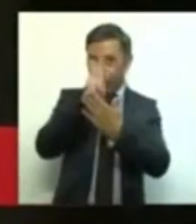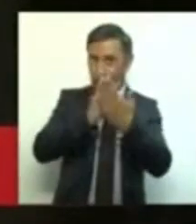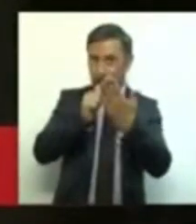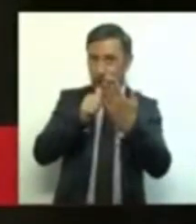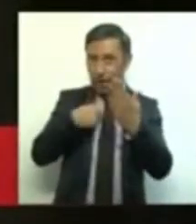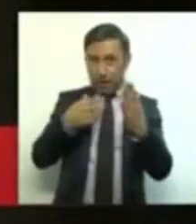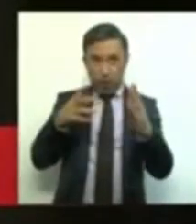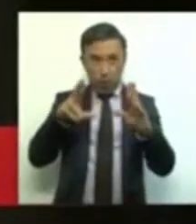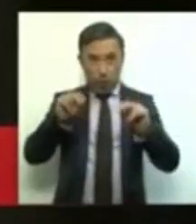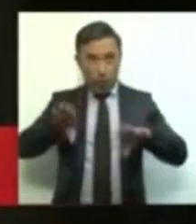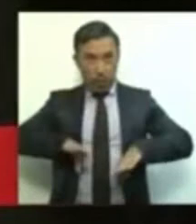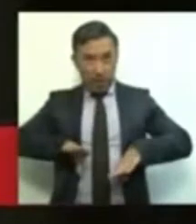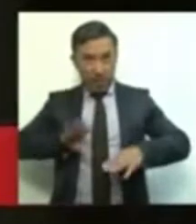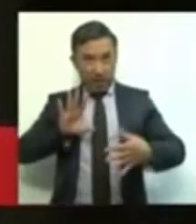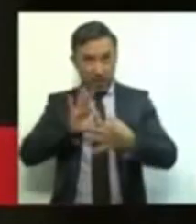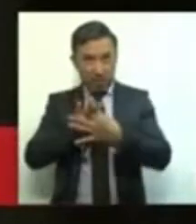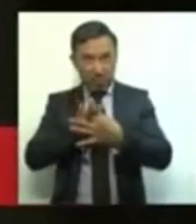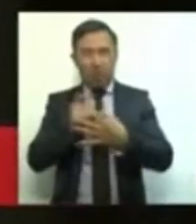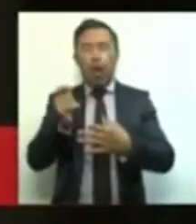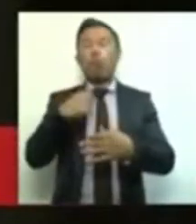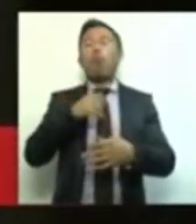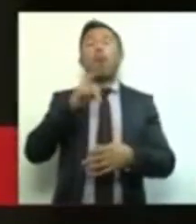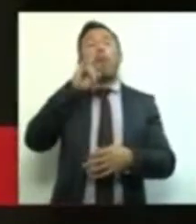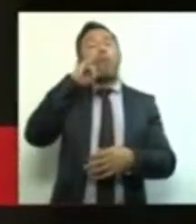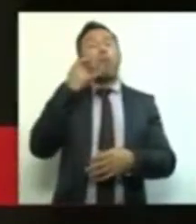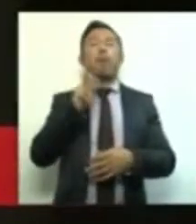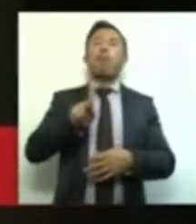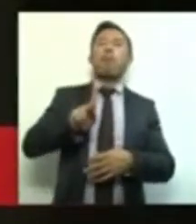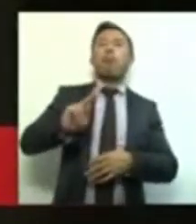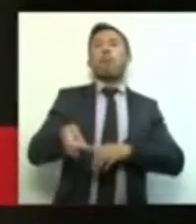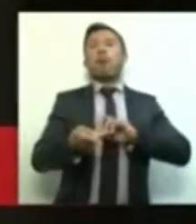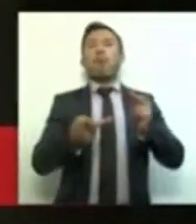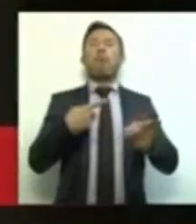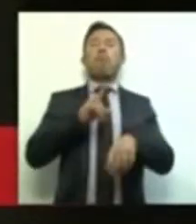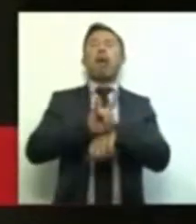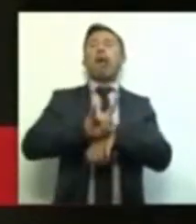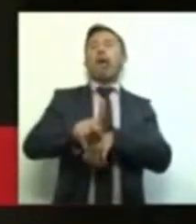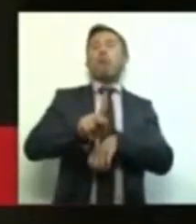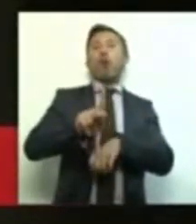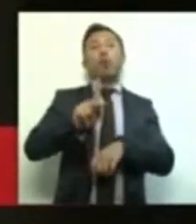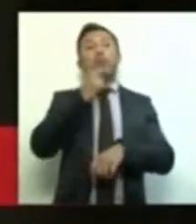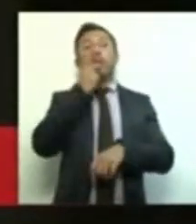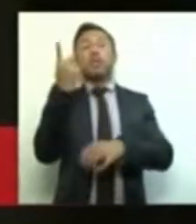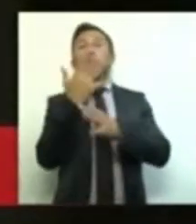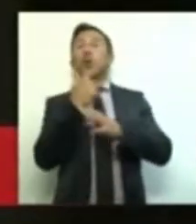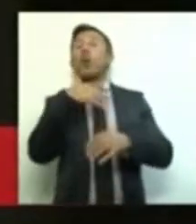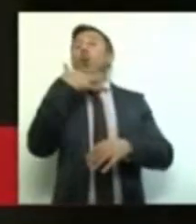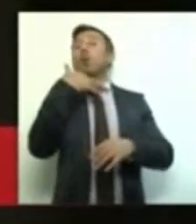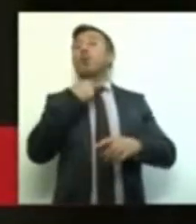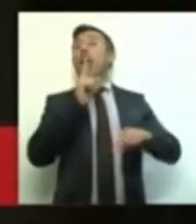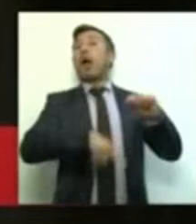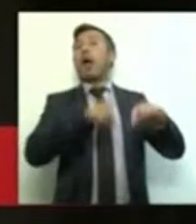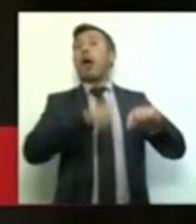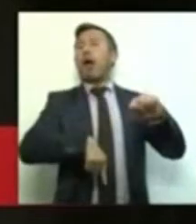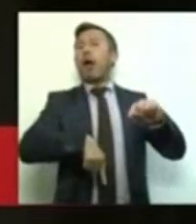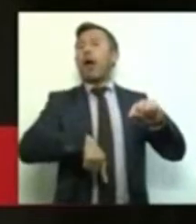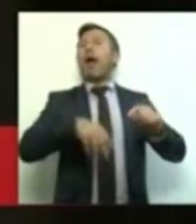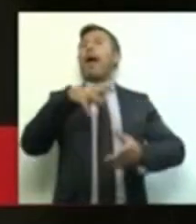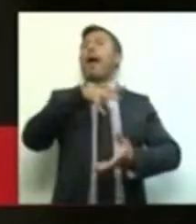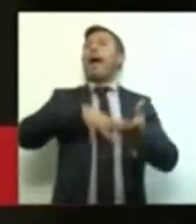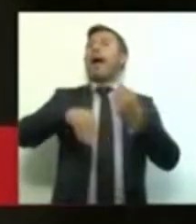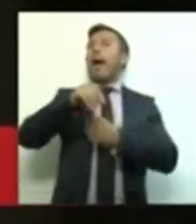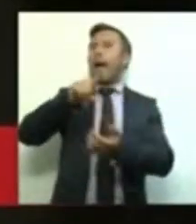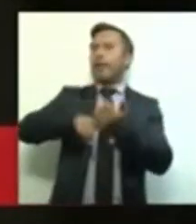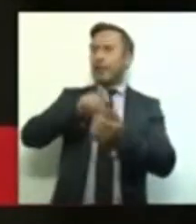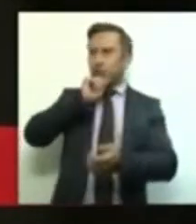simulación política. Se oponen supuestamente a la corrupción, pero al mismo tiempo dejan la puerta abierta para